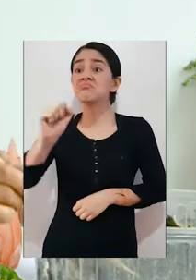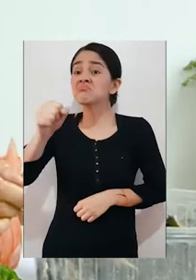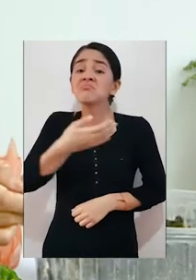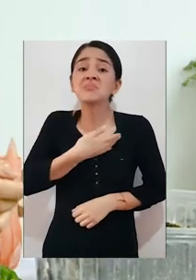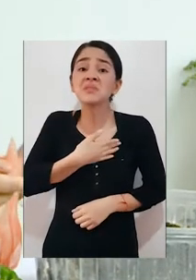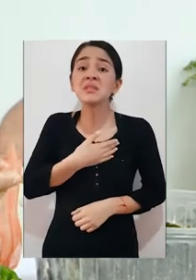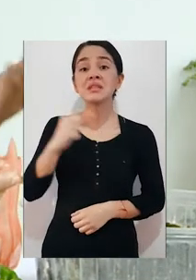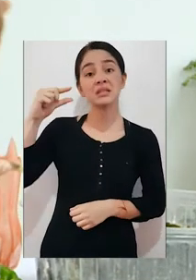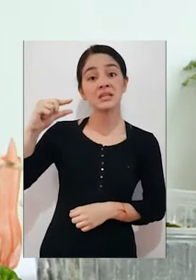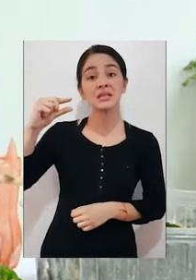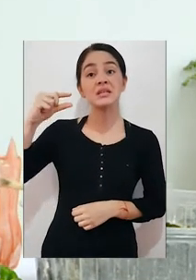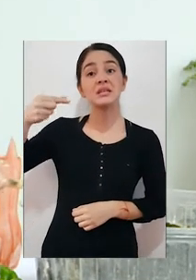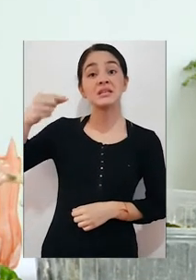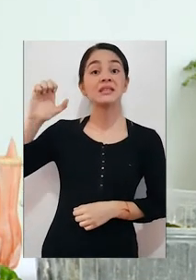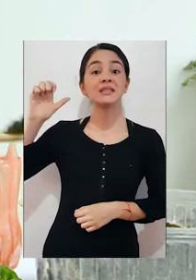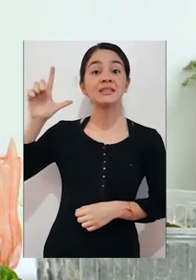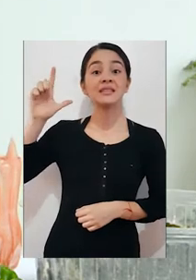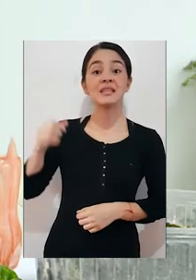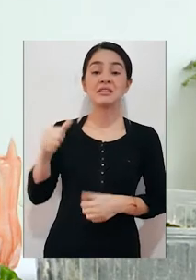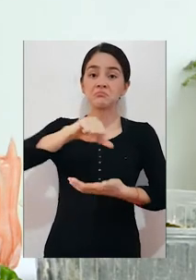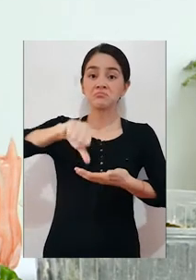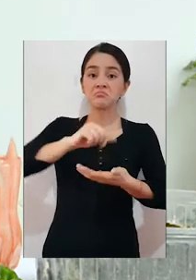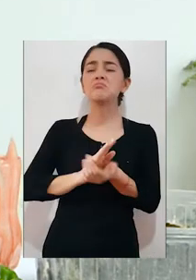desinfectante en gel también lo pueden hacer